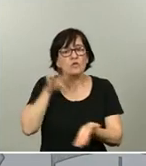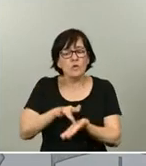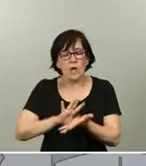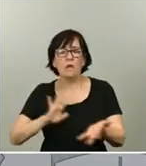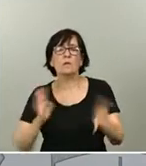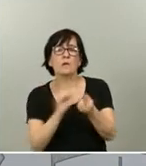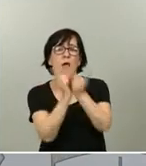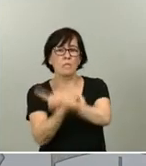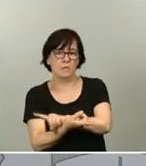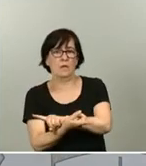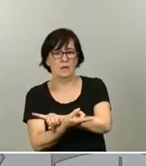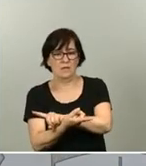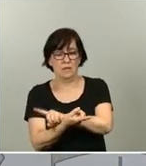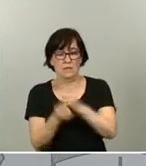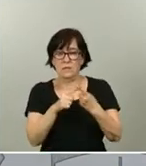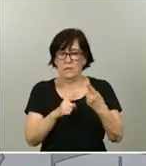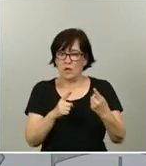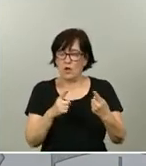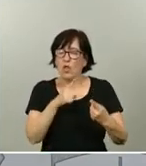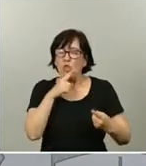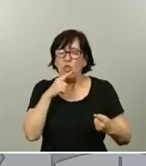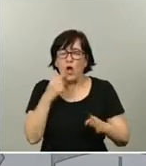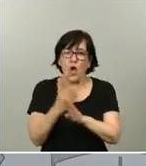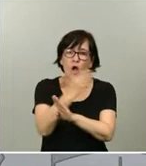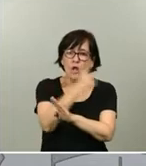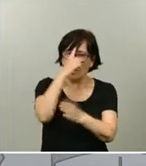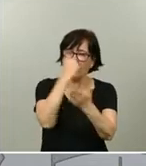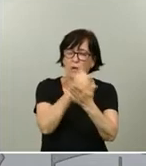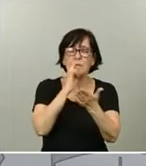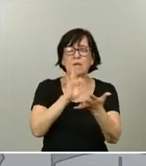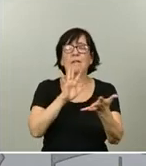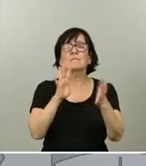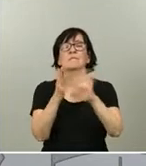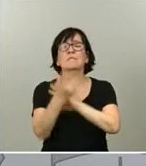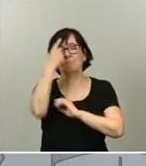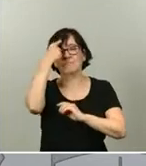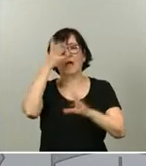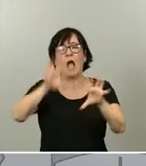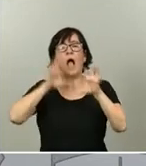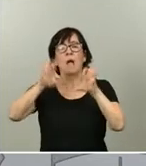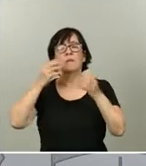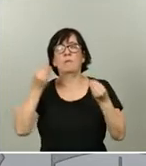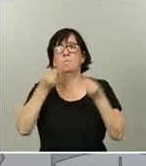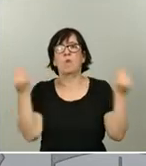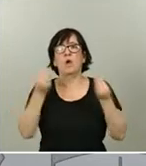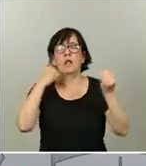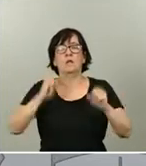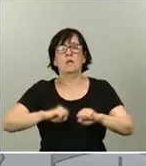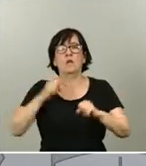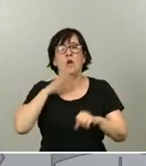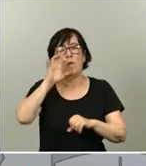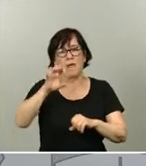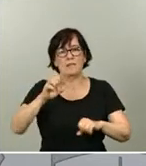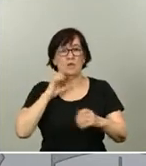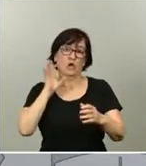esta aspereza y este dolor en algo que nos haga mejorar y que nos fortalezca como país, como comunidad. Está en nuestras manos